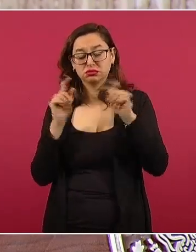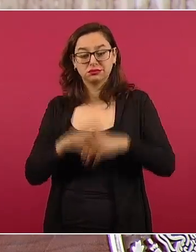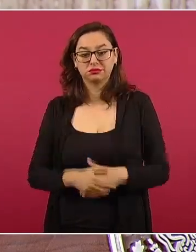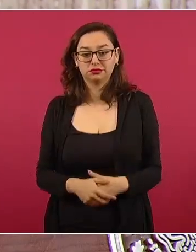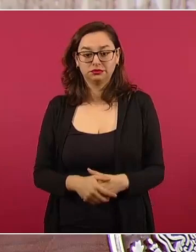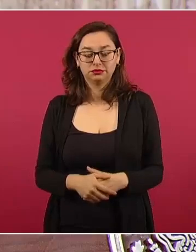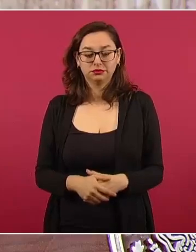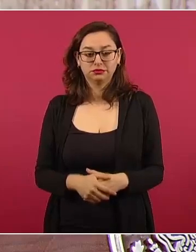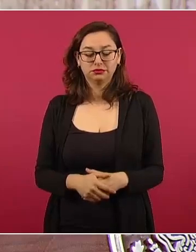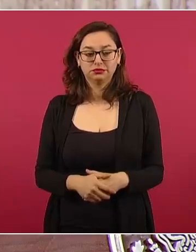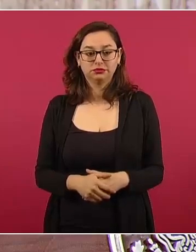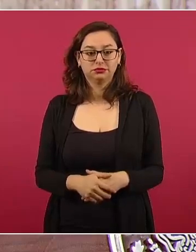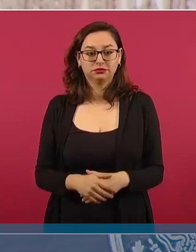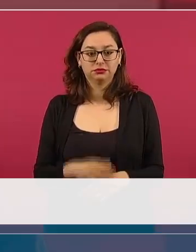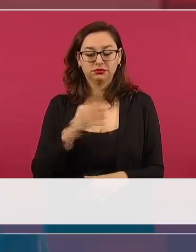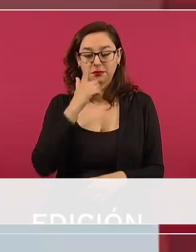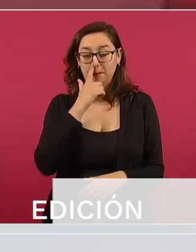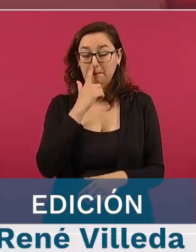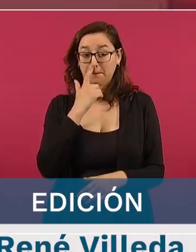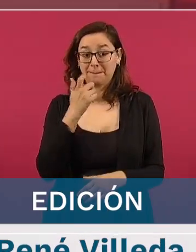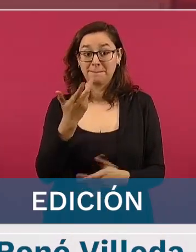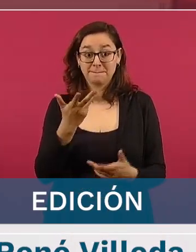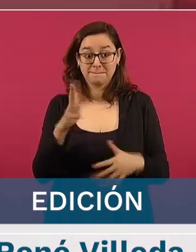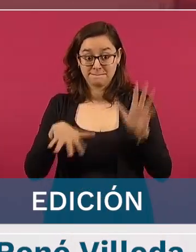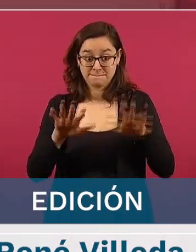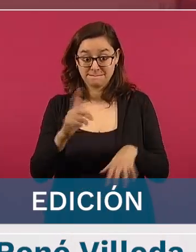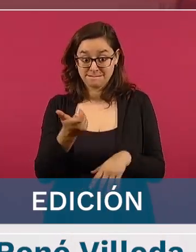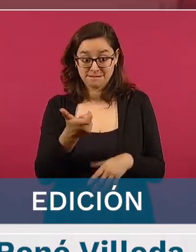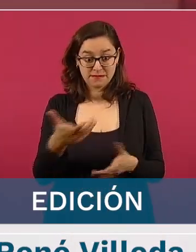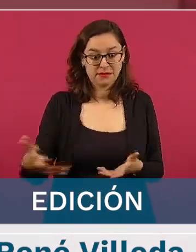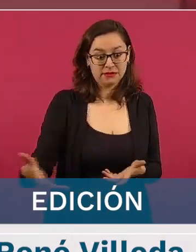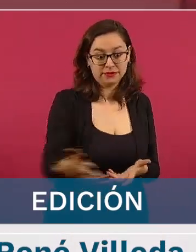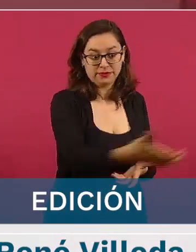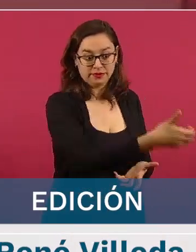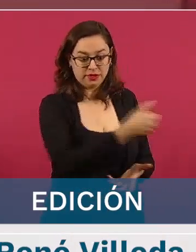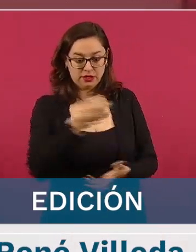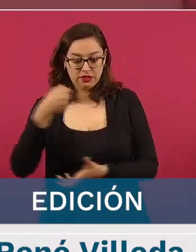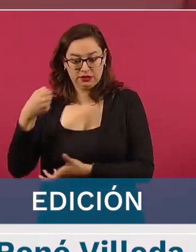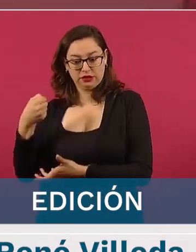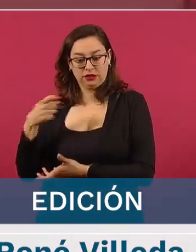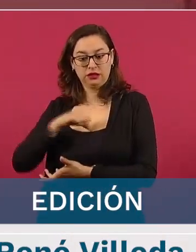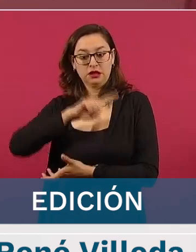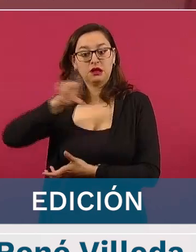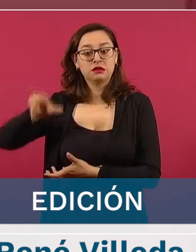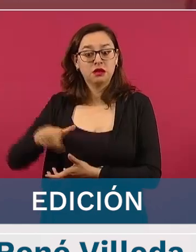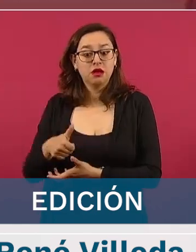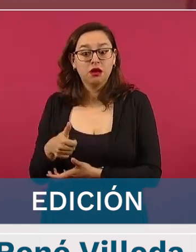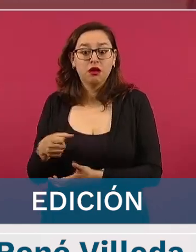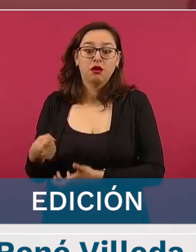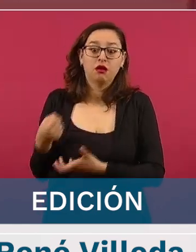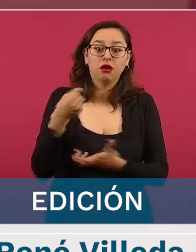pero miles de millones de pesos se les pagaba de indemnización.